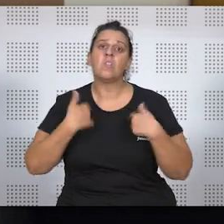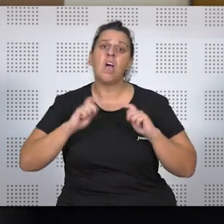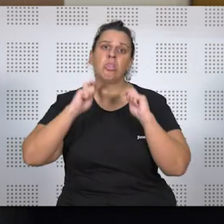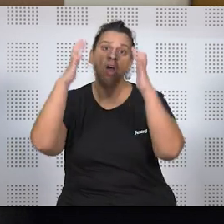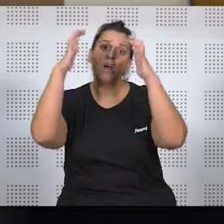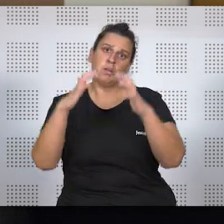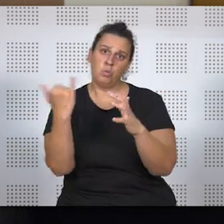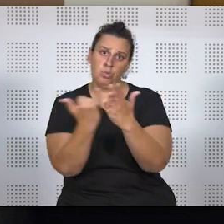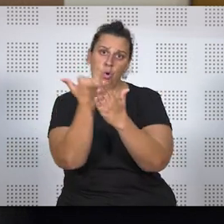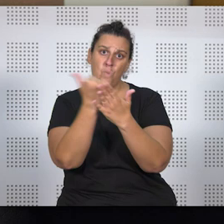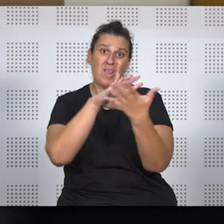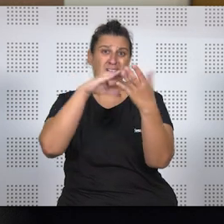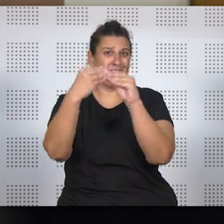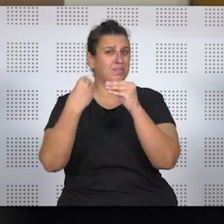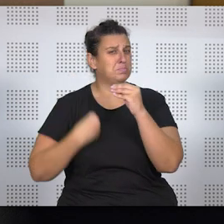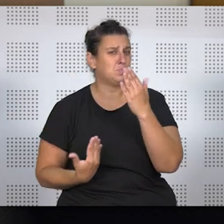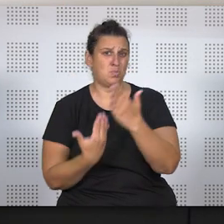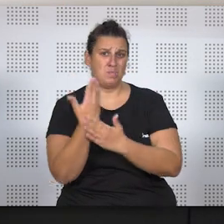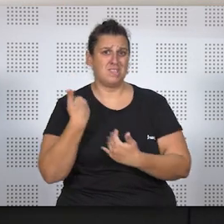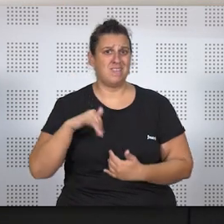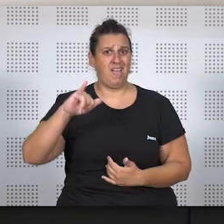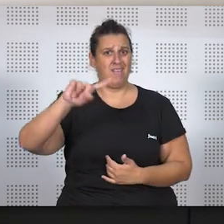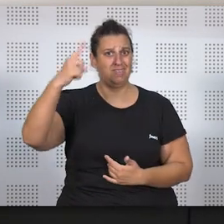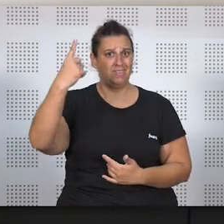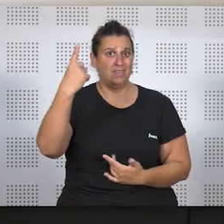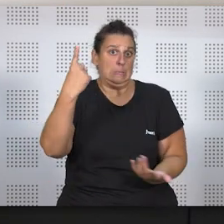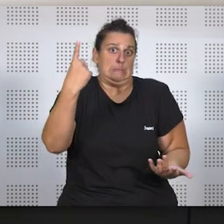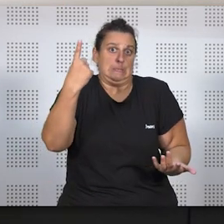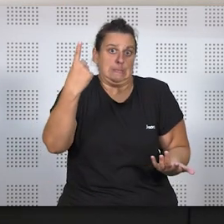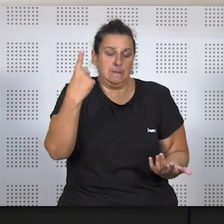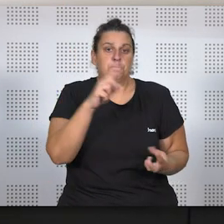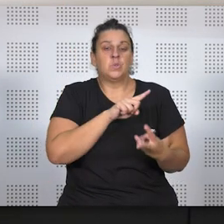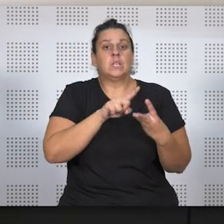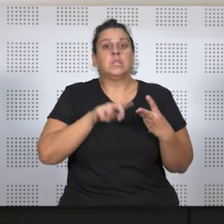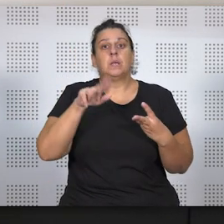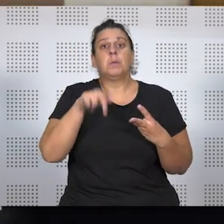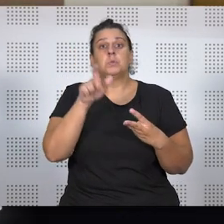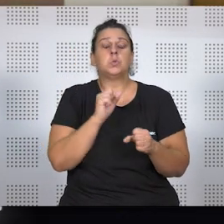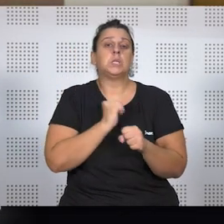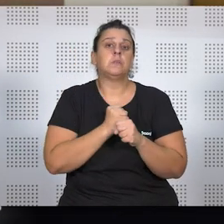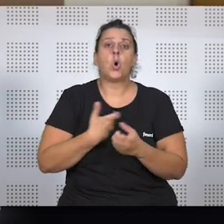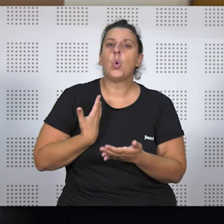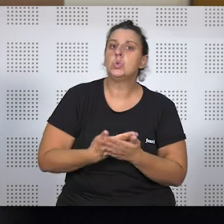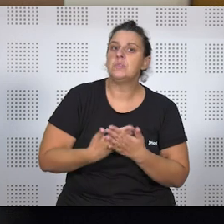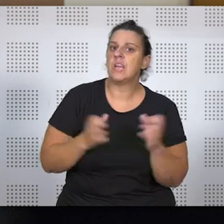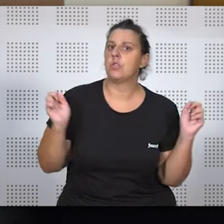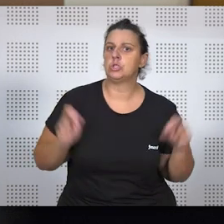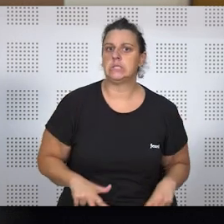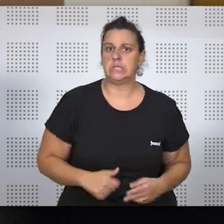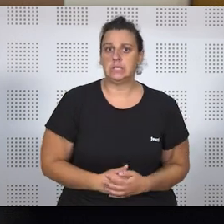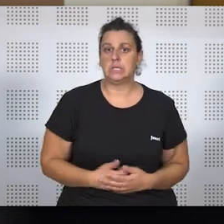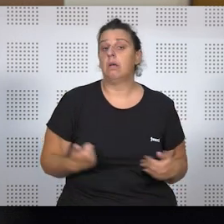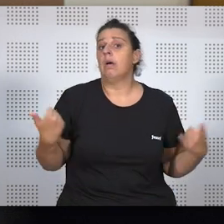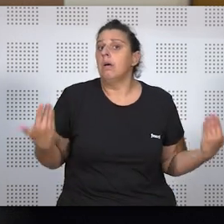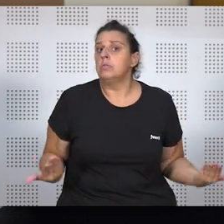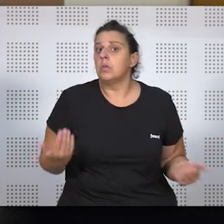jornada con adaptación de la misma en horario matutino. Por otro lado, la persona trabajadora no aluda a ningún tipo de justificación. De